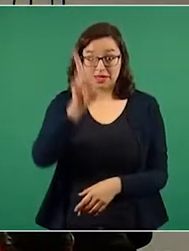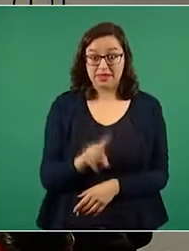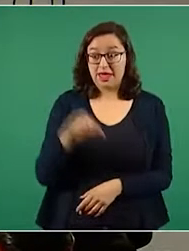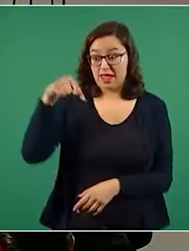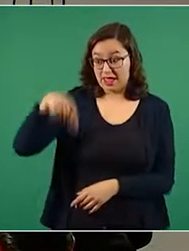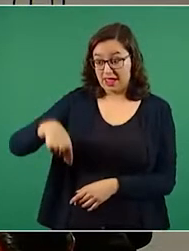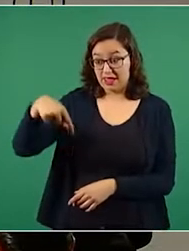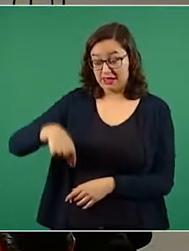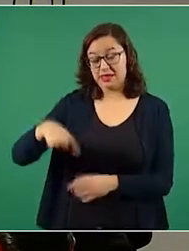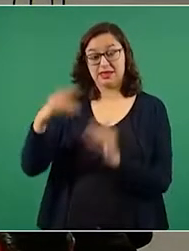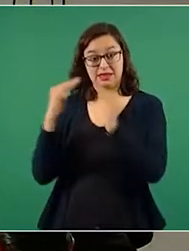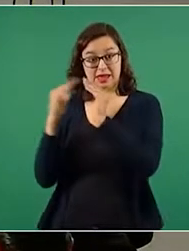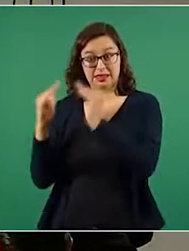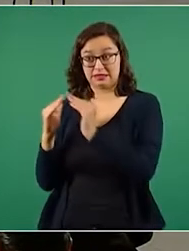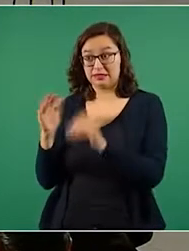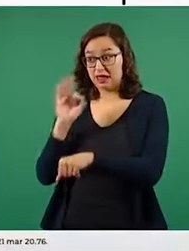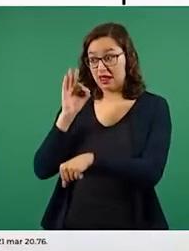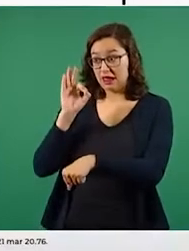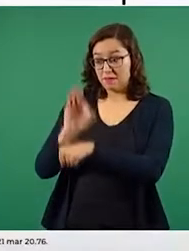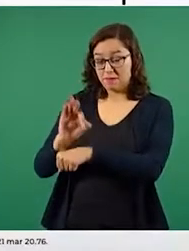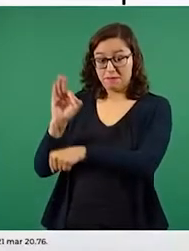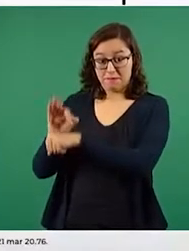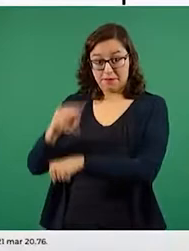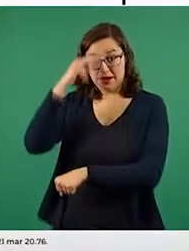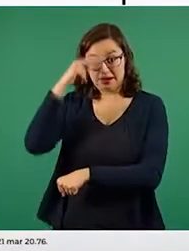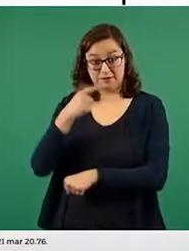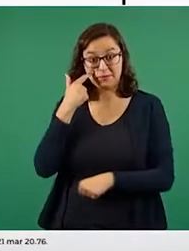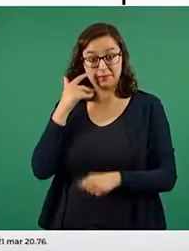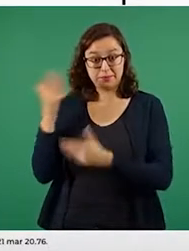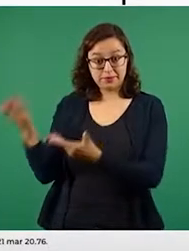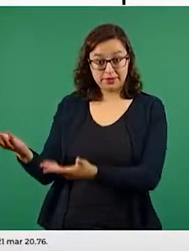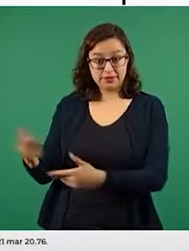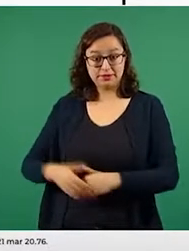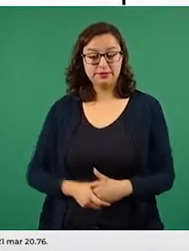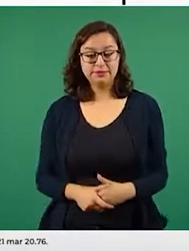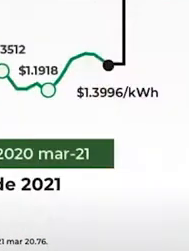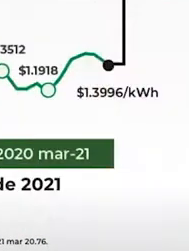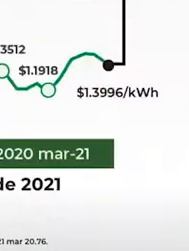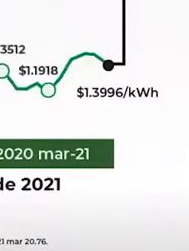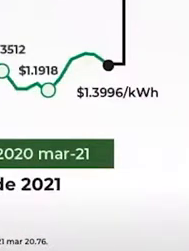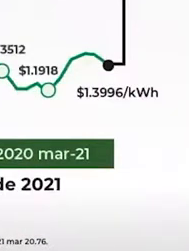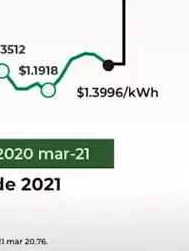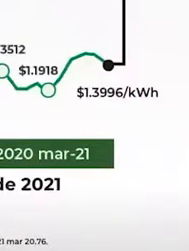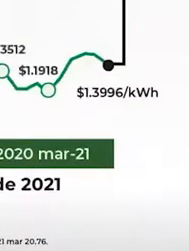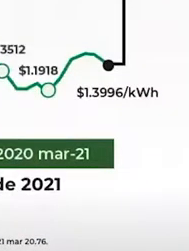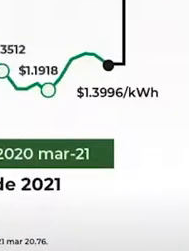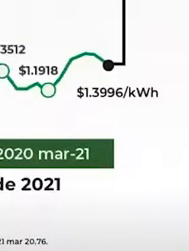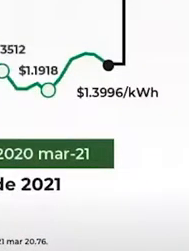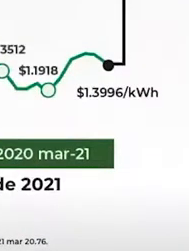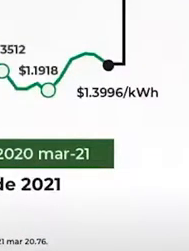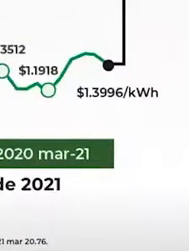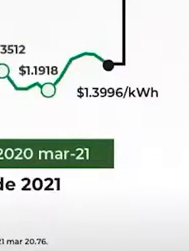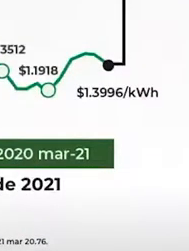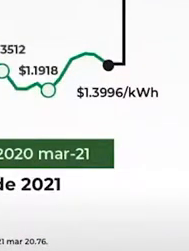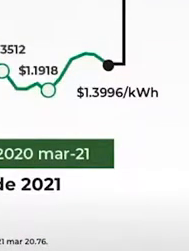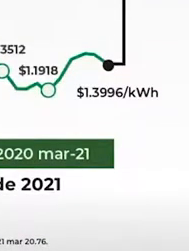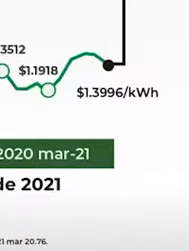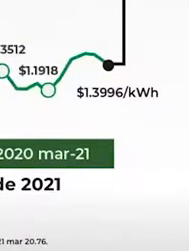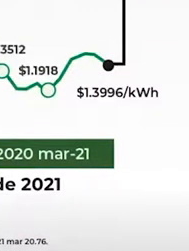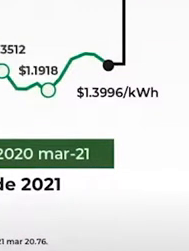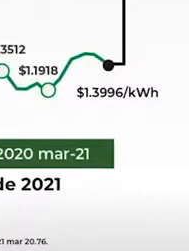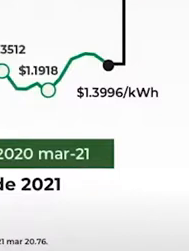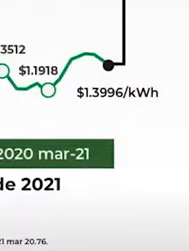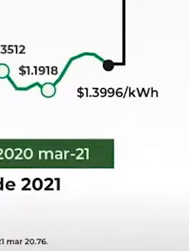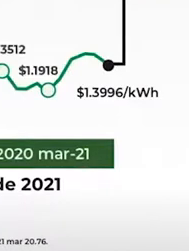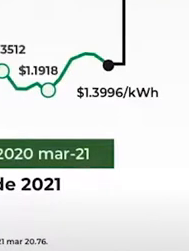significa para los hogares mexicanos que la Comisión Federal de Electricidad como empresa pública siga siendo la